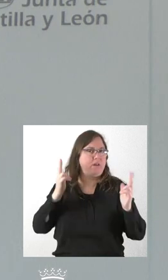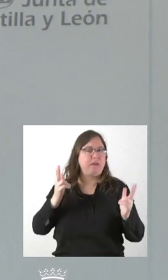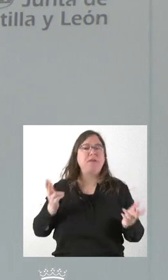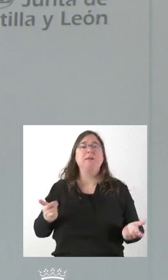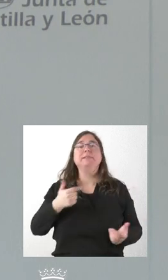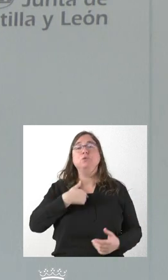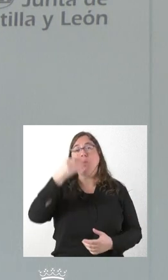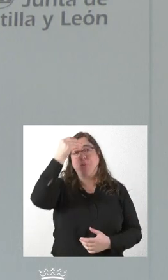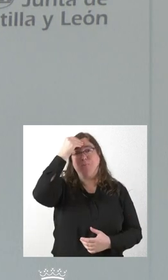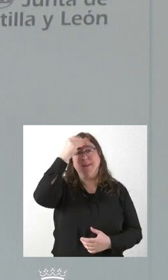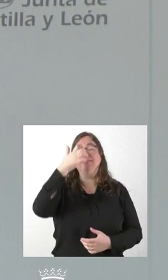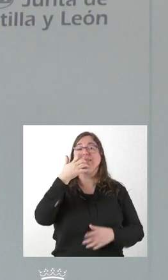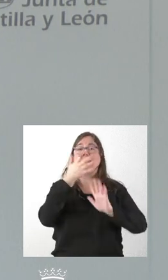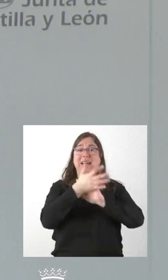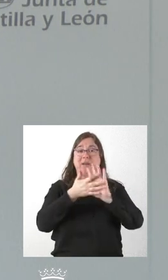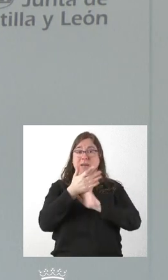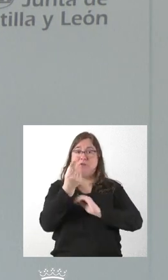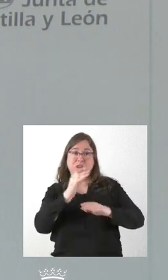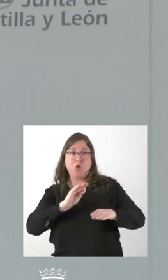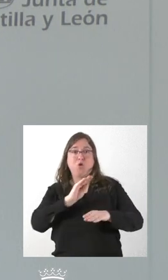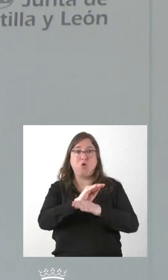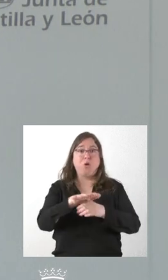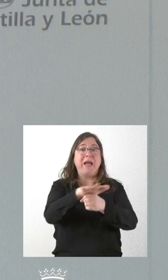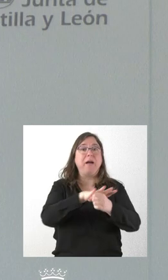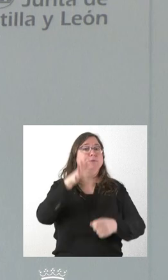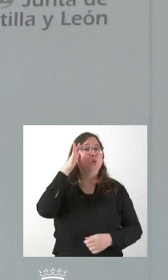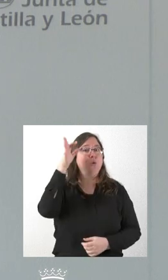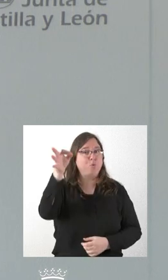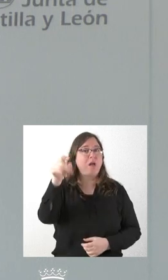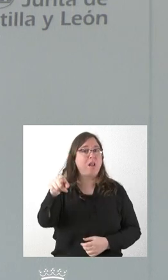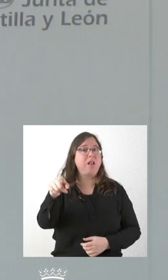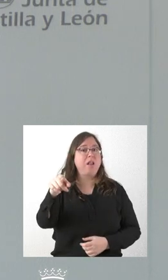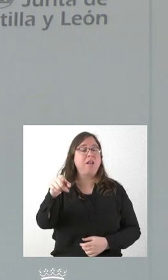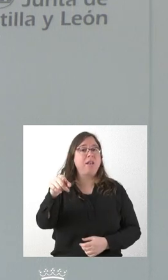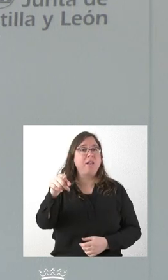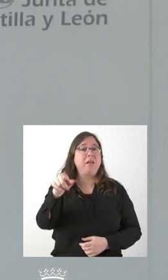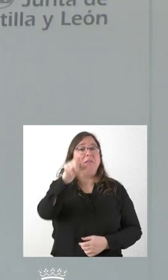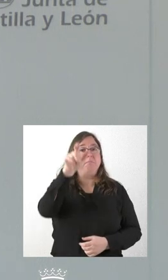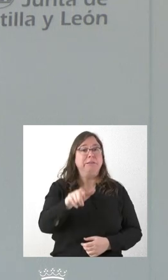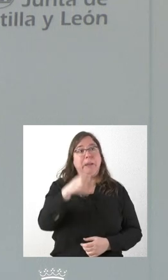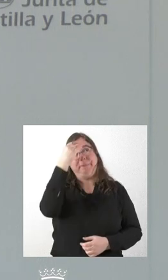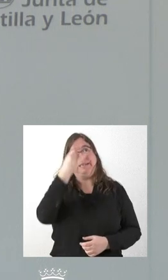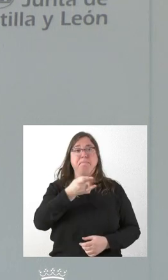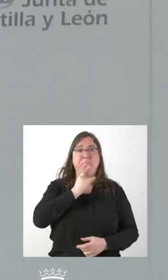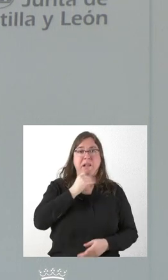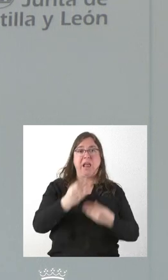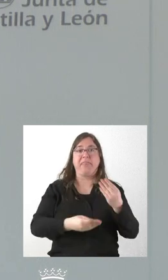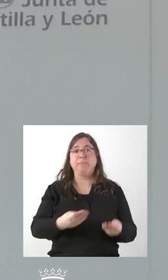el hecho de que se hable de una inversión económica en el mundo rural y que a alguien le parezca mal que se lleve a cabo,